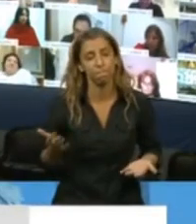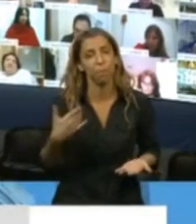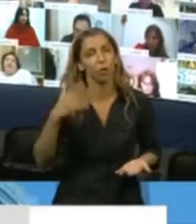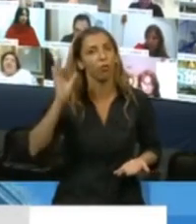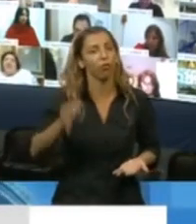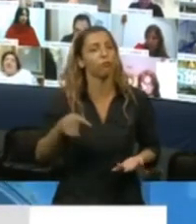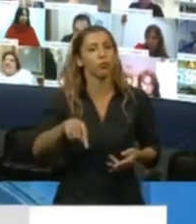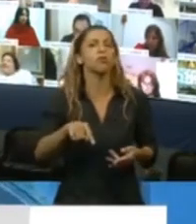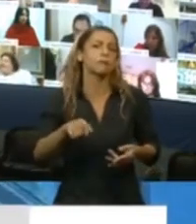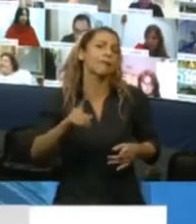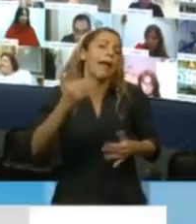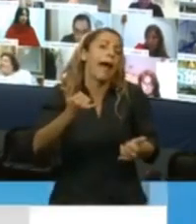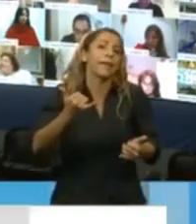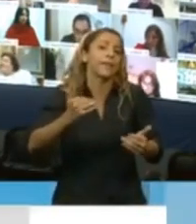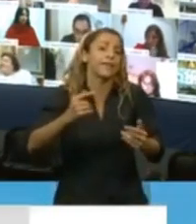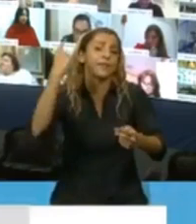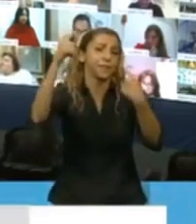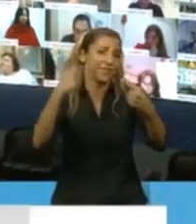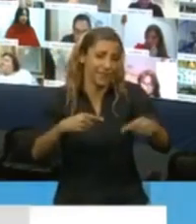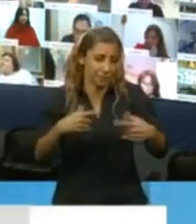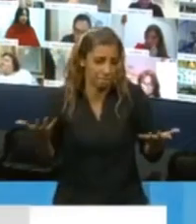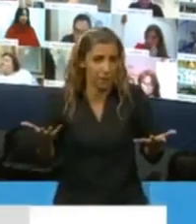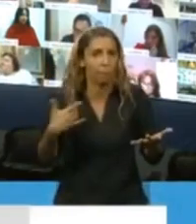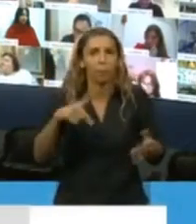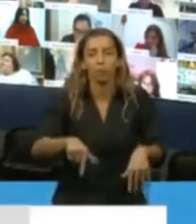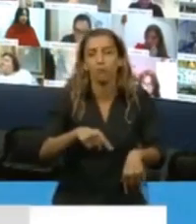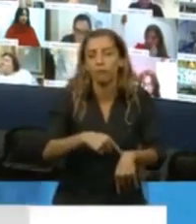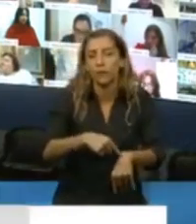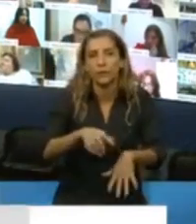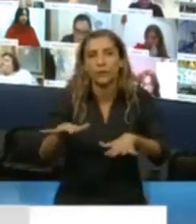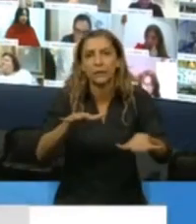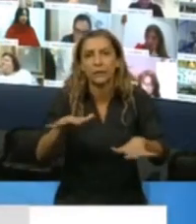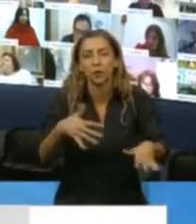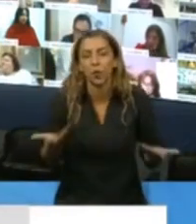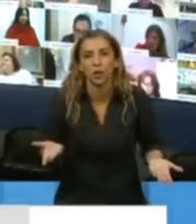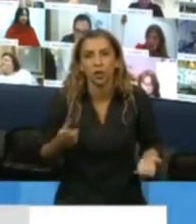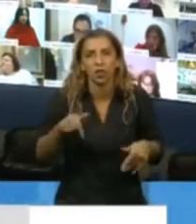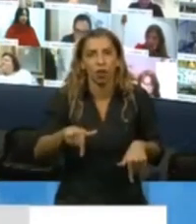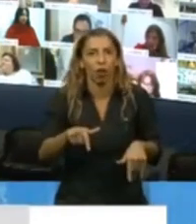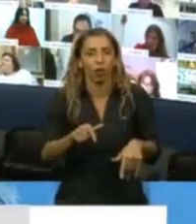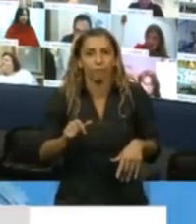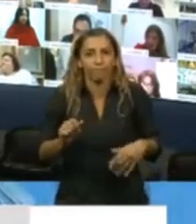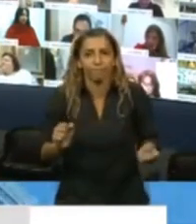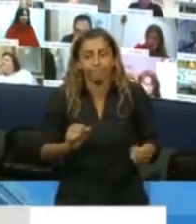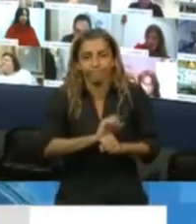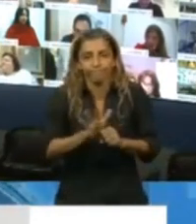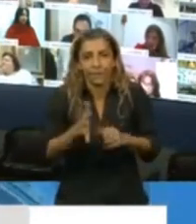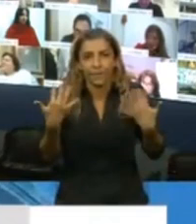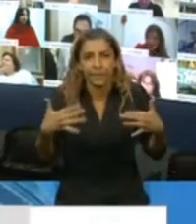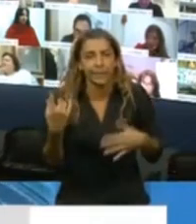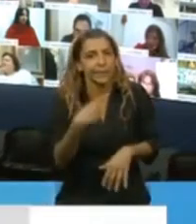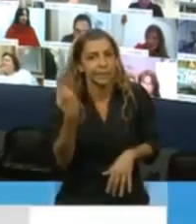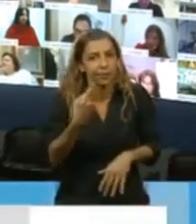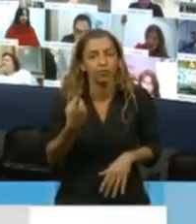que con este COVID-19 que nos cayó sin que nadie lo esperaba, tuvimos que adaptarnos a